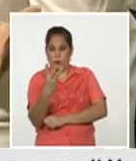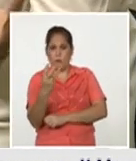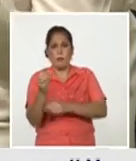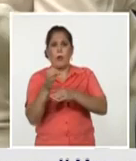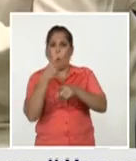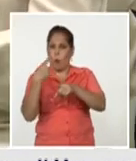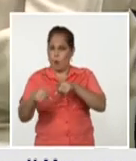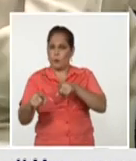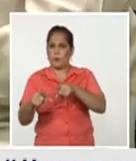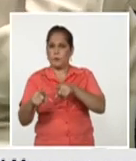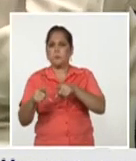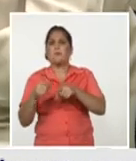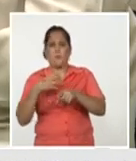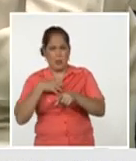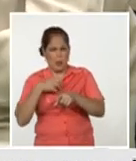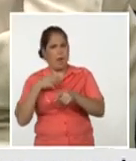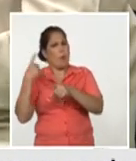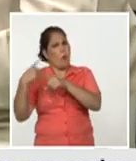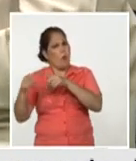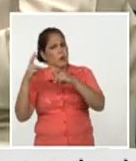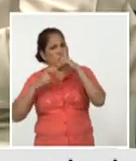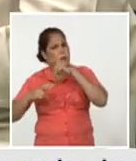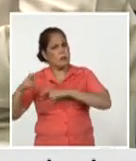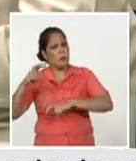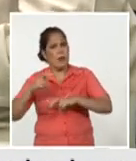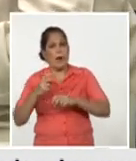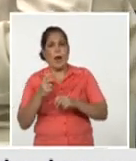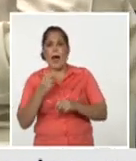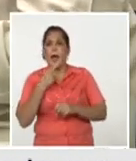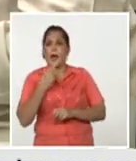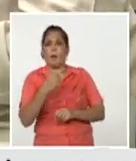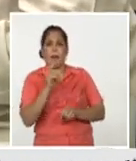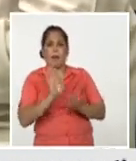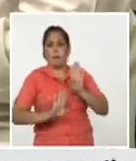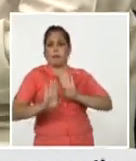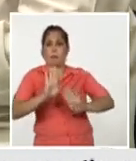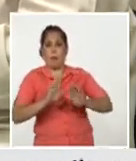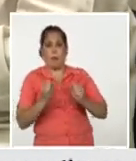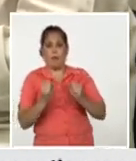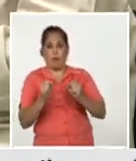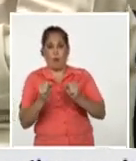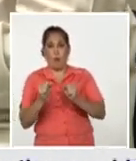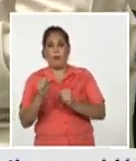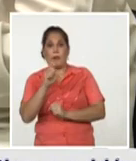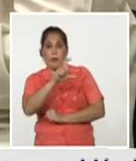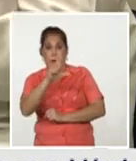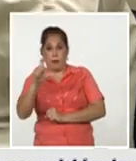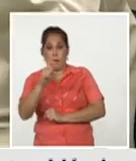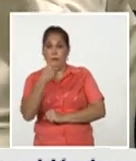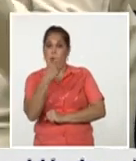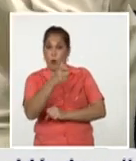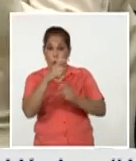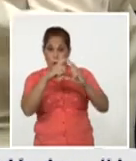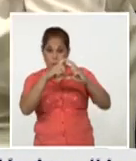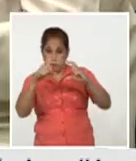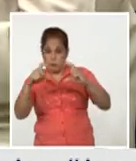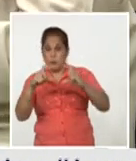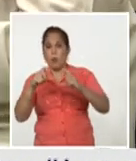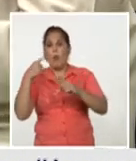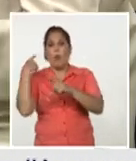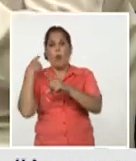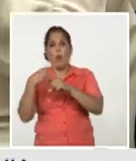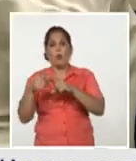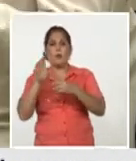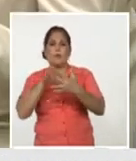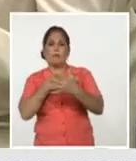respuesta primaria y para el booster que es la respuesta de refuerzo en las vacunas tenemos esquemas de dos dosis esquemas